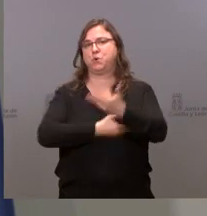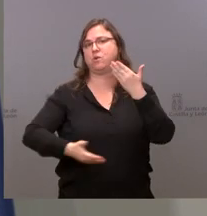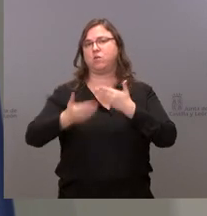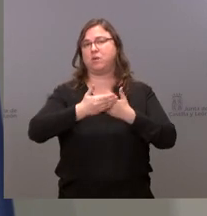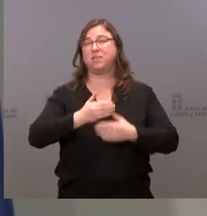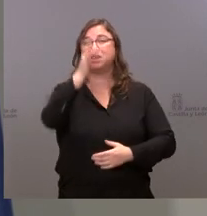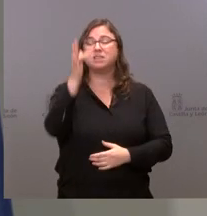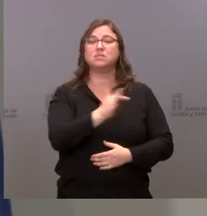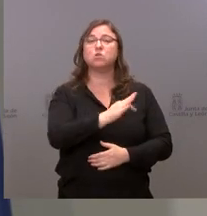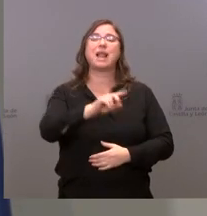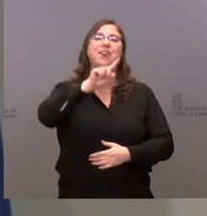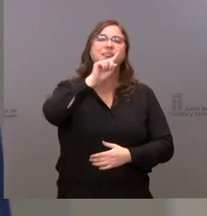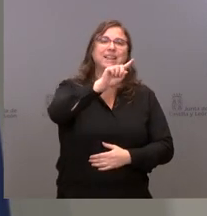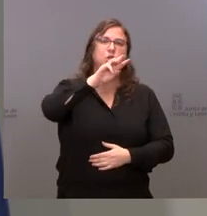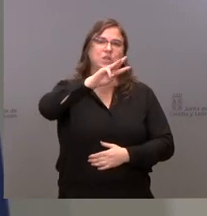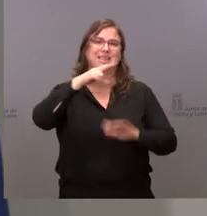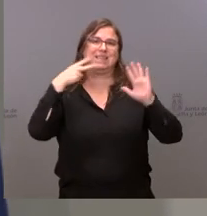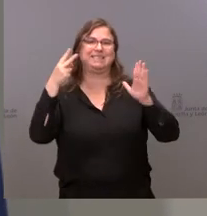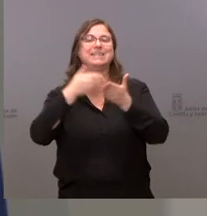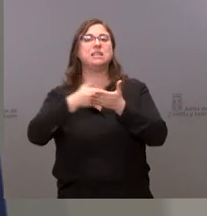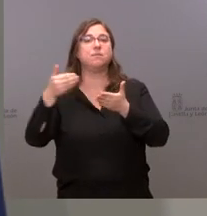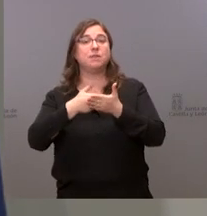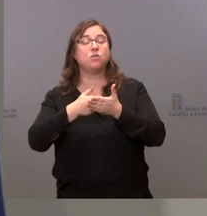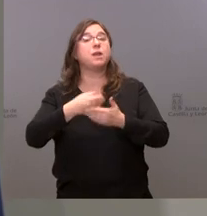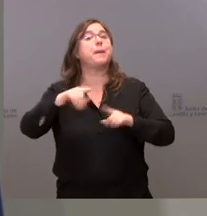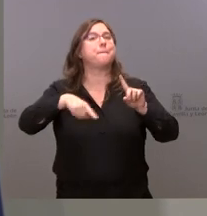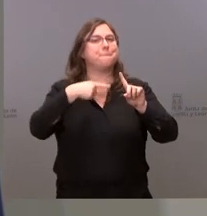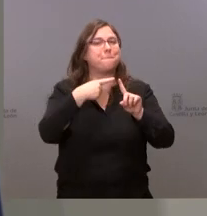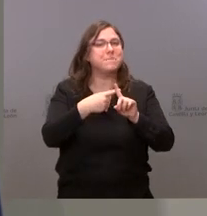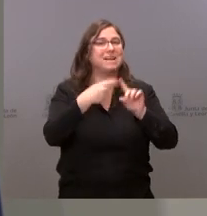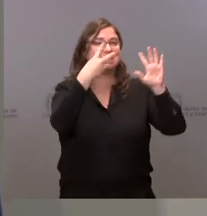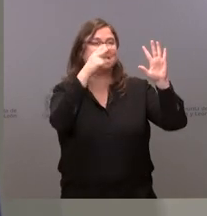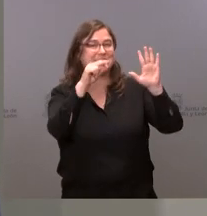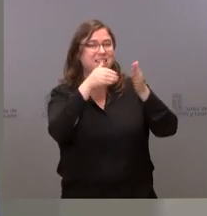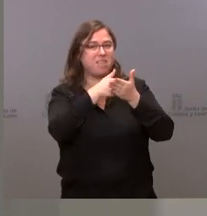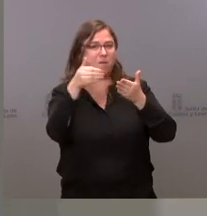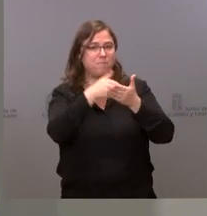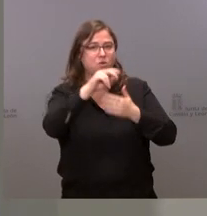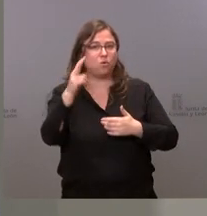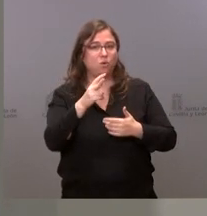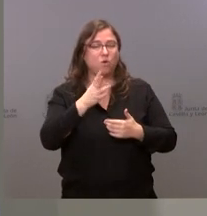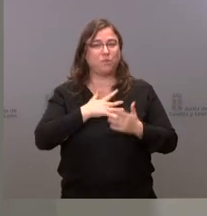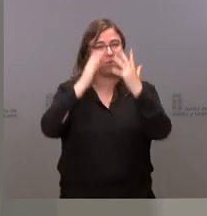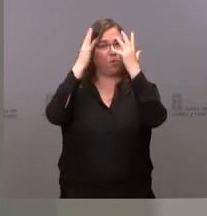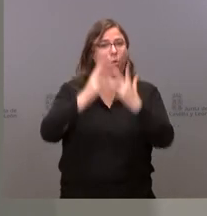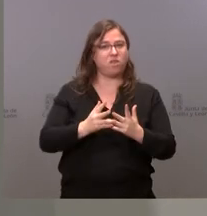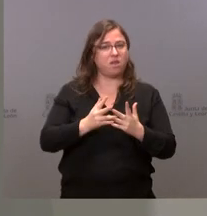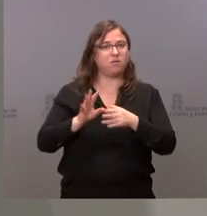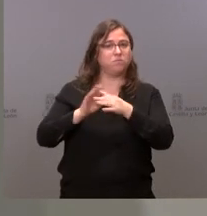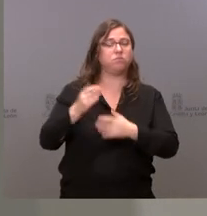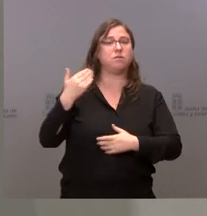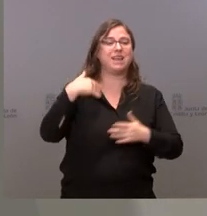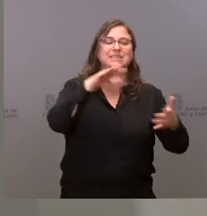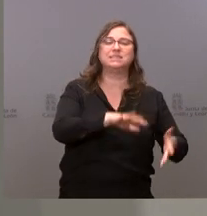137 millones de euros. Si añadimos los 70 millones de euros de la dación de cuentas relativas a la